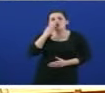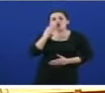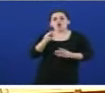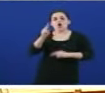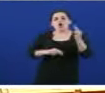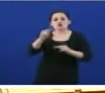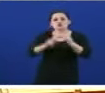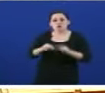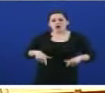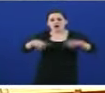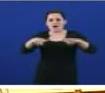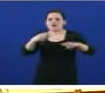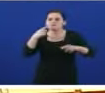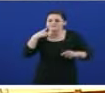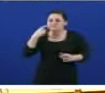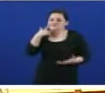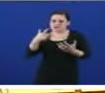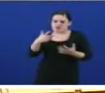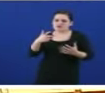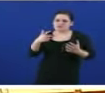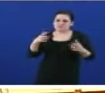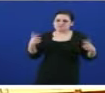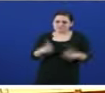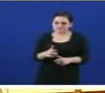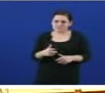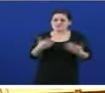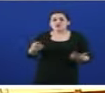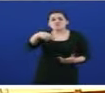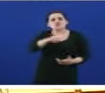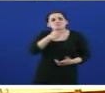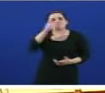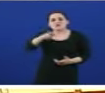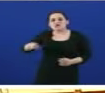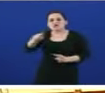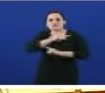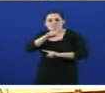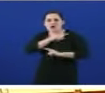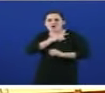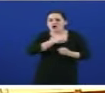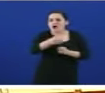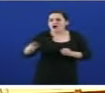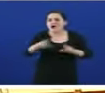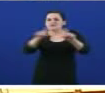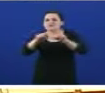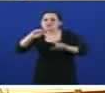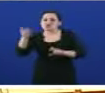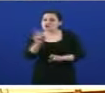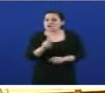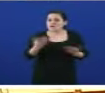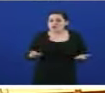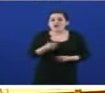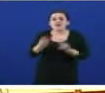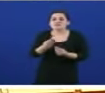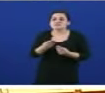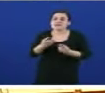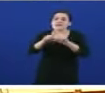caída era previsível, pero a preocupación do seu goberno non foi recolocar os desempregados do sector, senón sanear a conta de resultados das